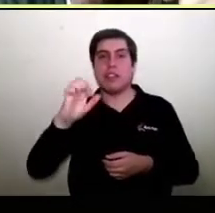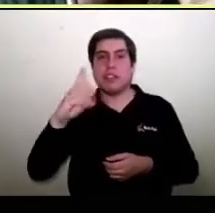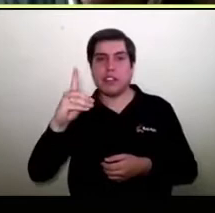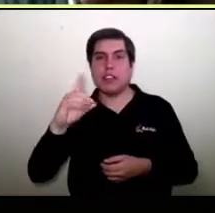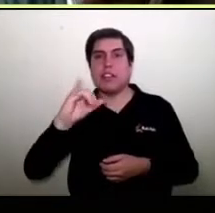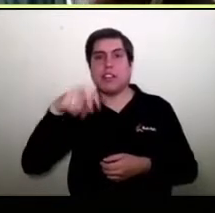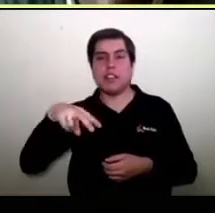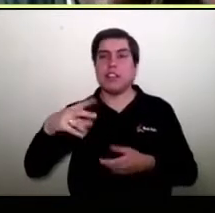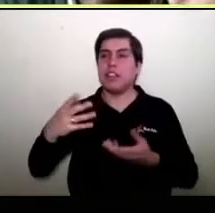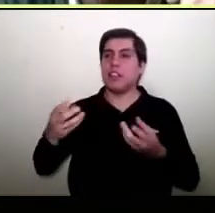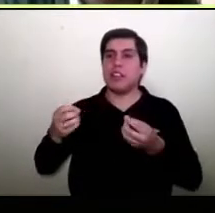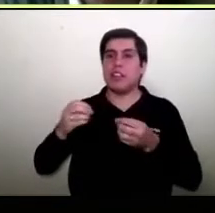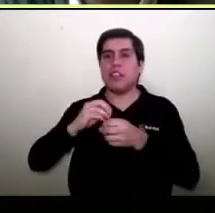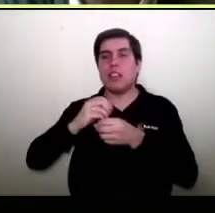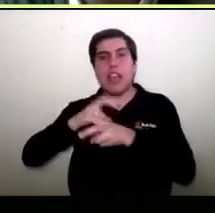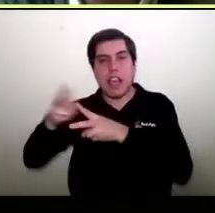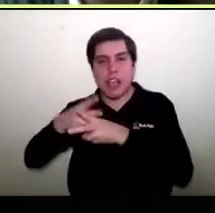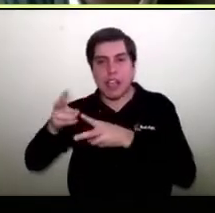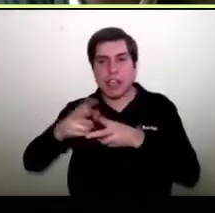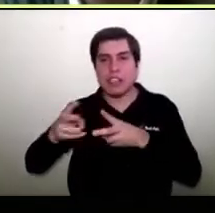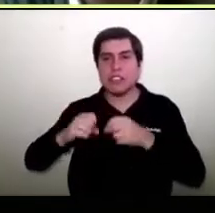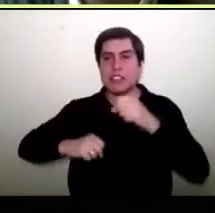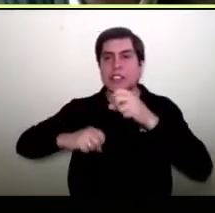propia, crea tu mall, suma